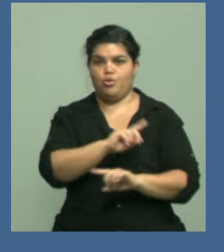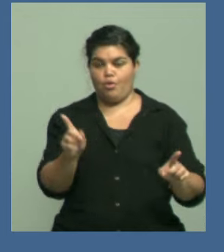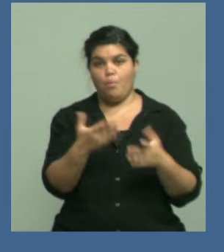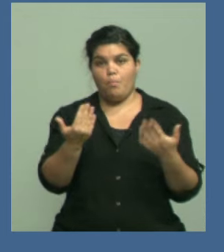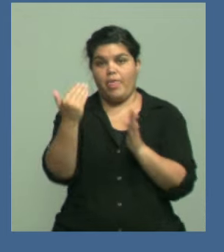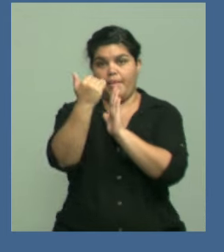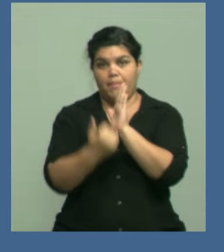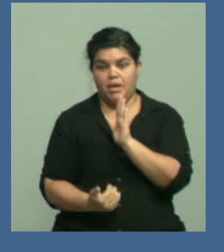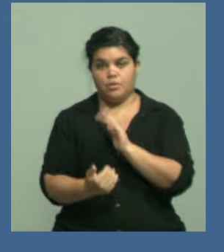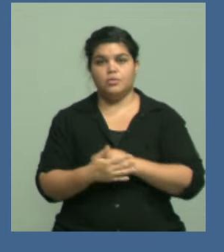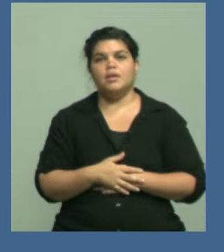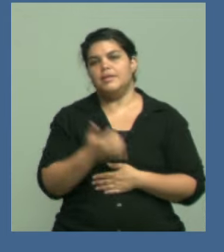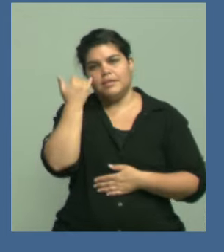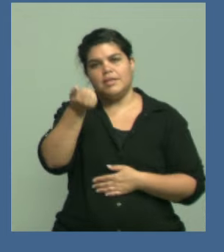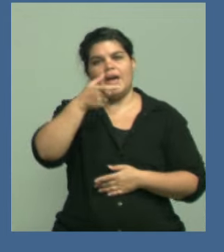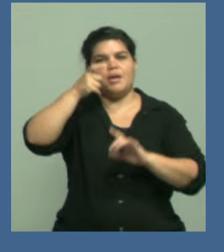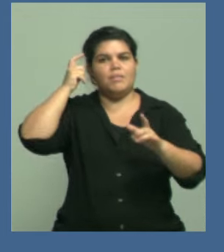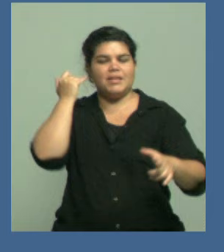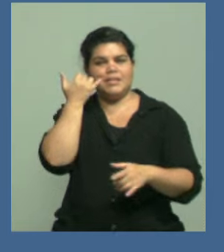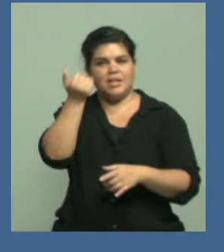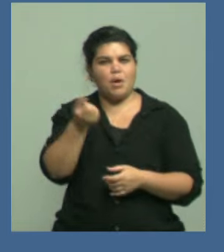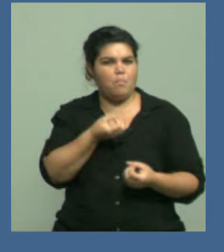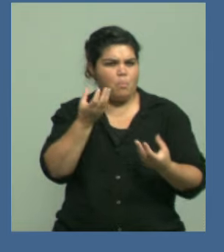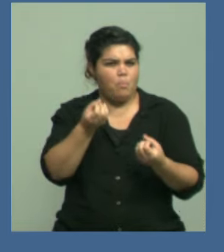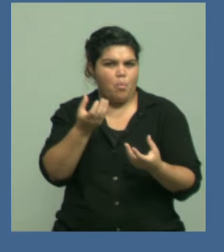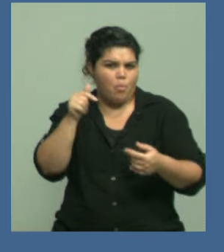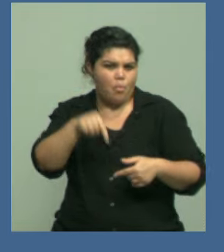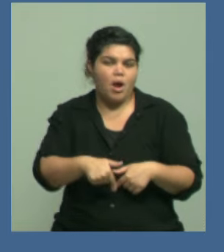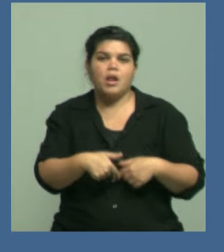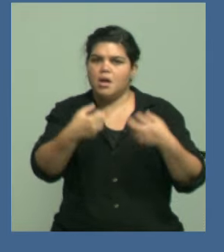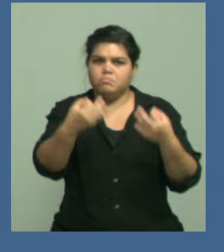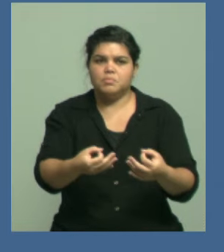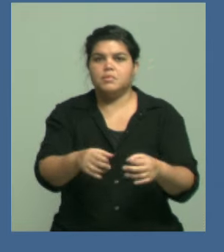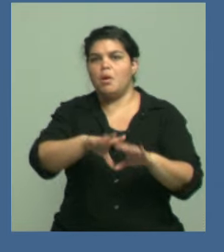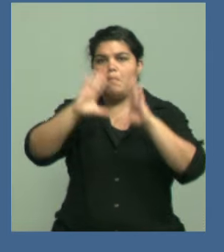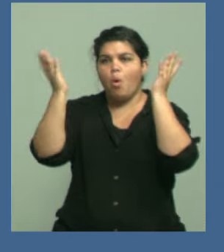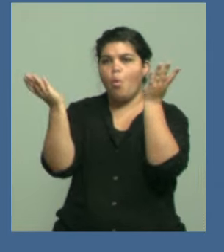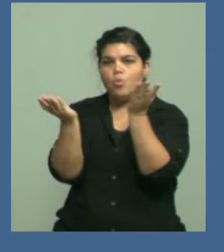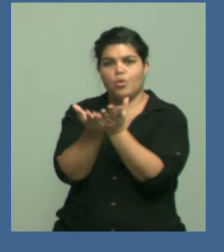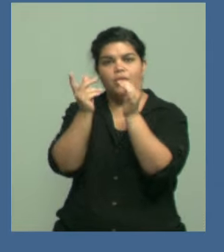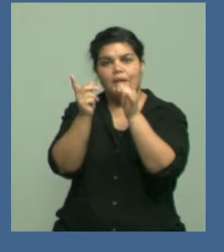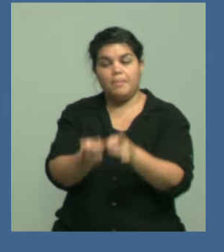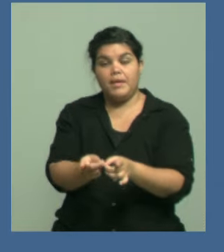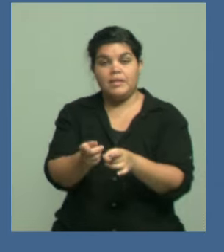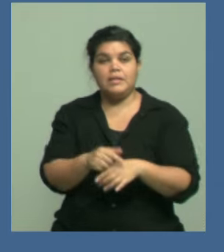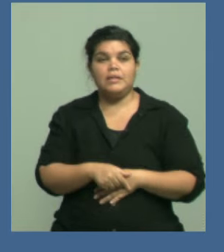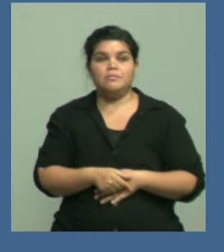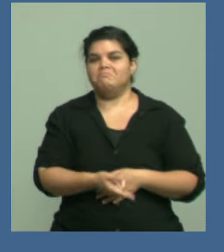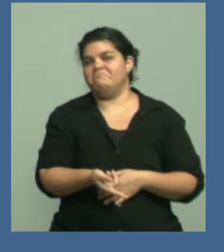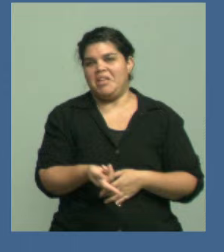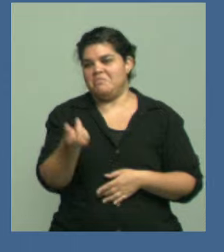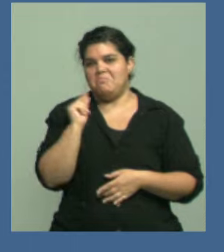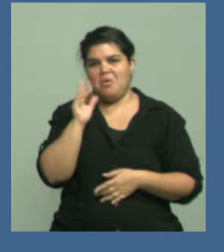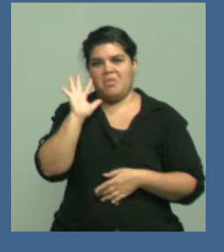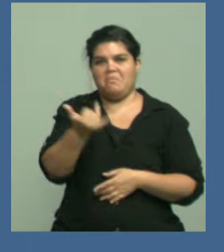experiencias que no han sido muy buenas, no solamente en Argentina, sino en el mundo, la más reciente tiene que ver con COVID-19,